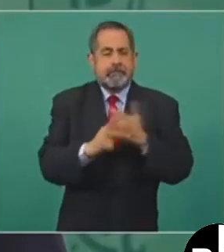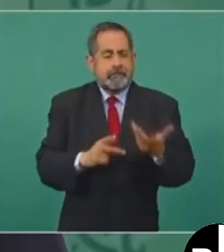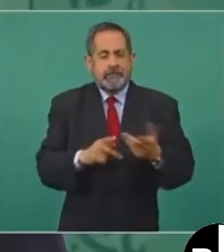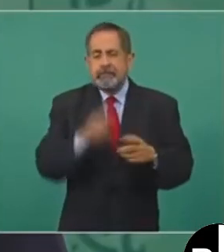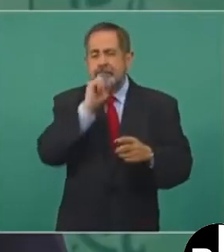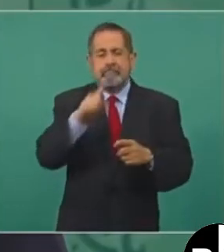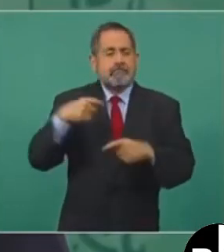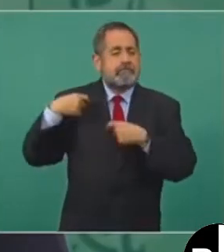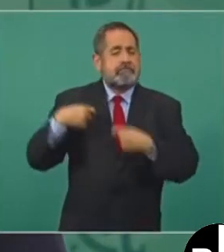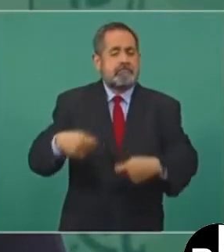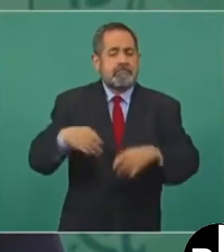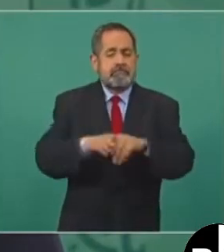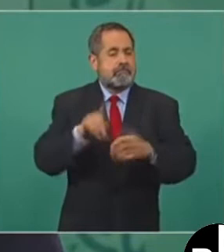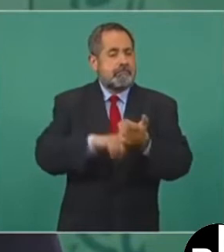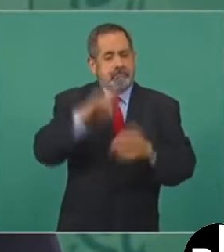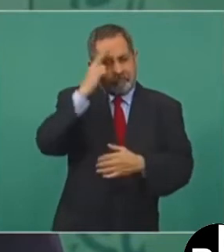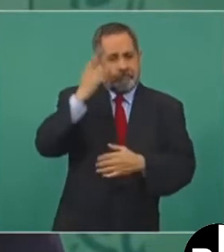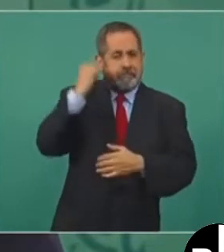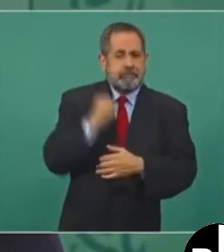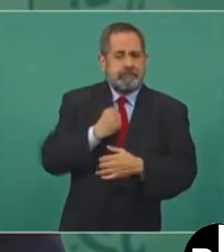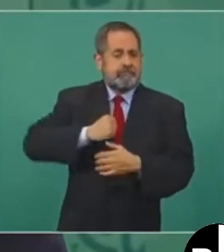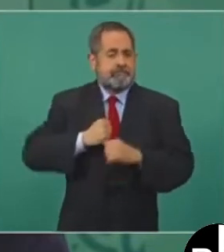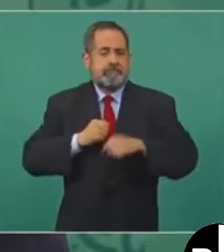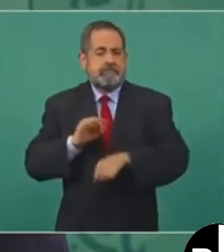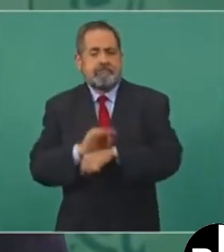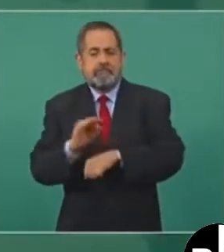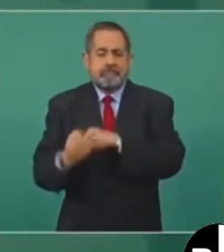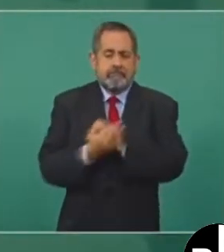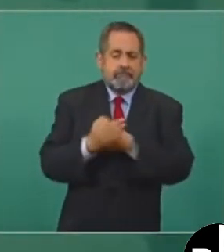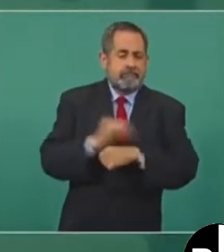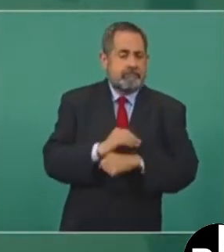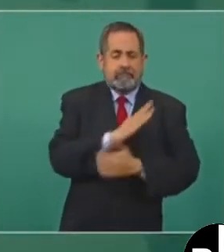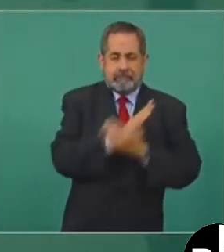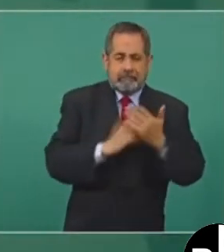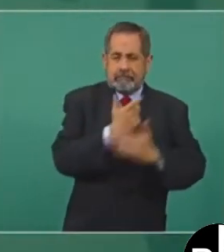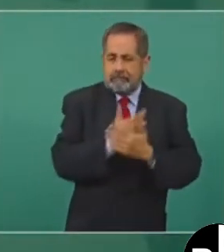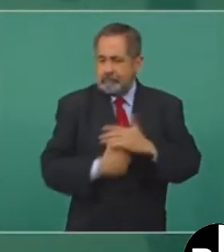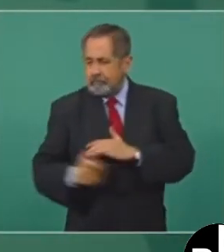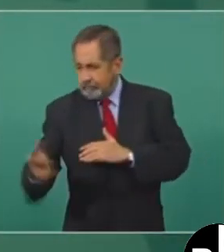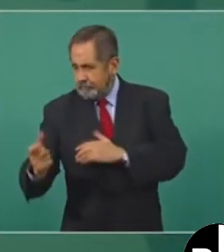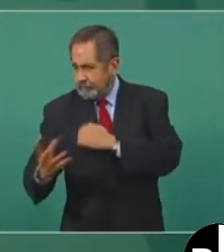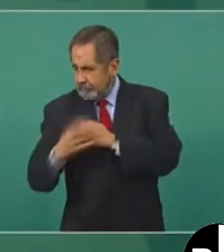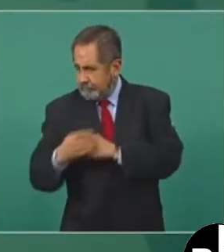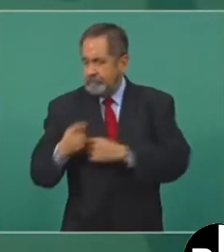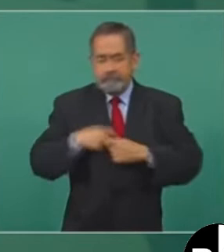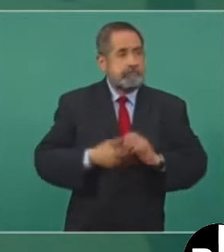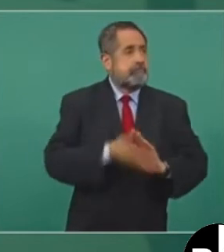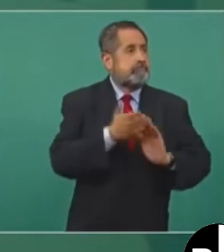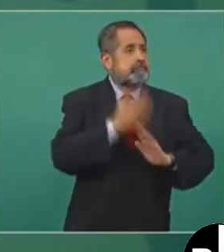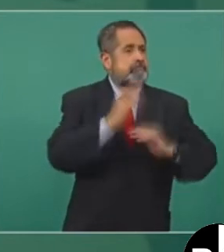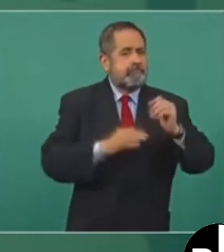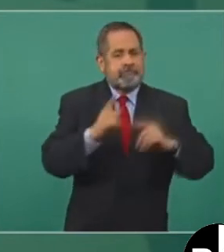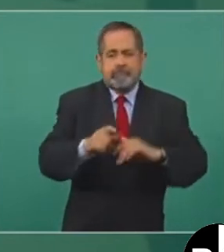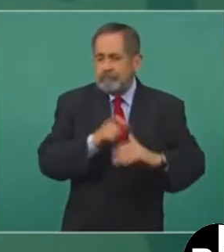la época de las influencias, de la época del moche, de los sobornos.